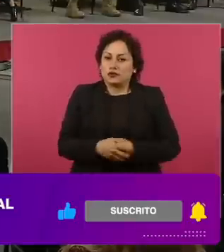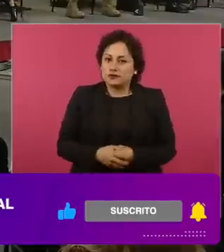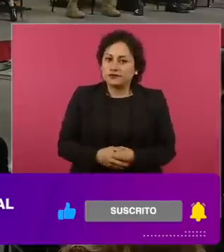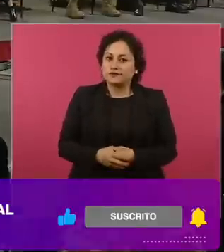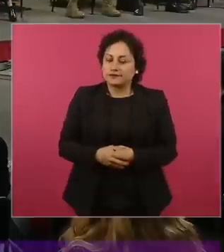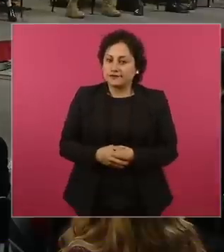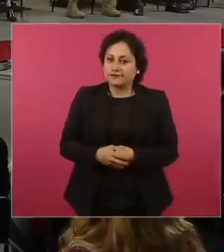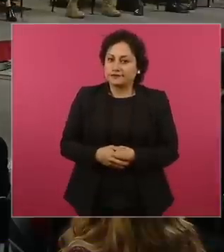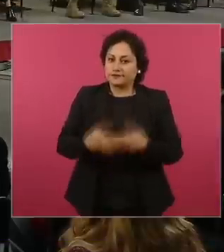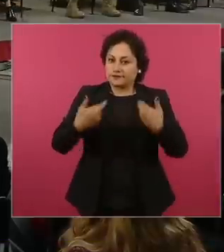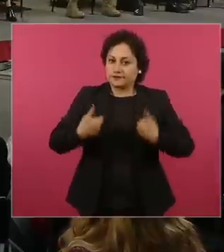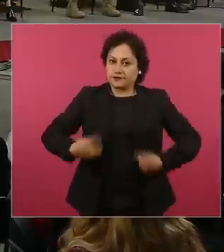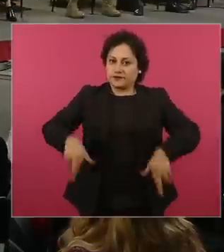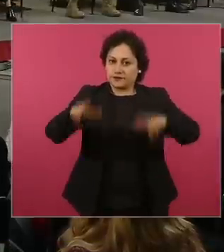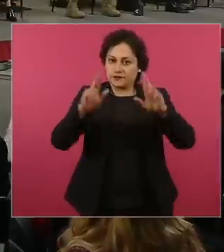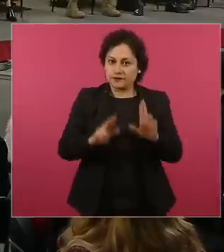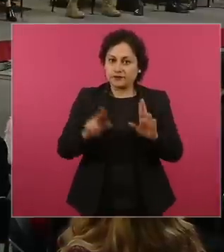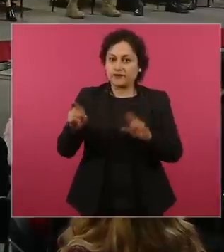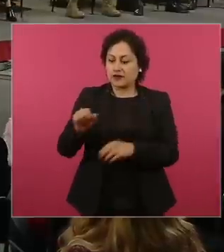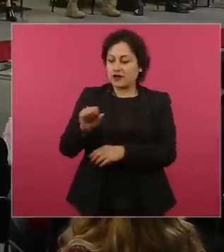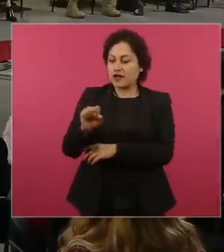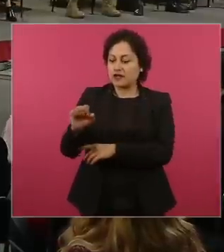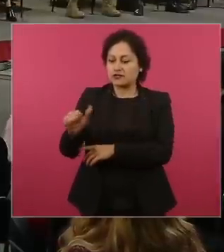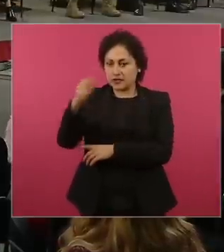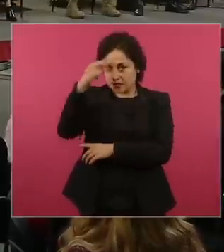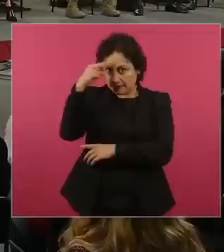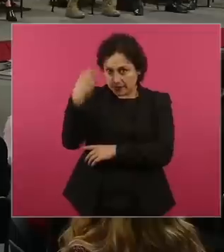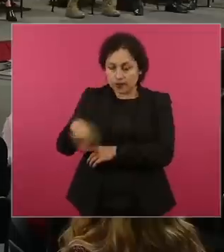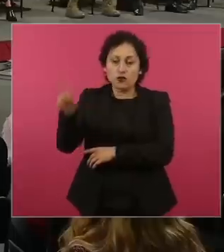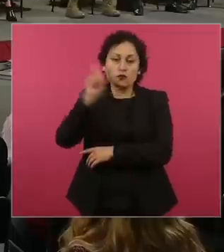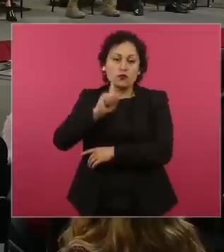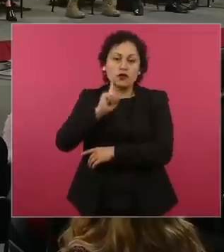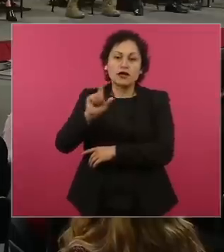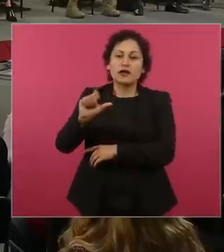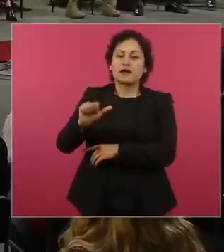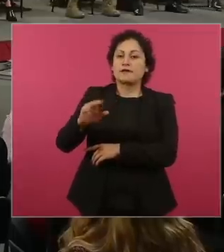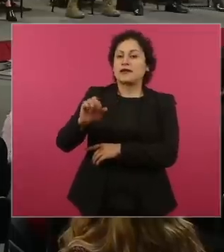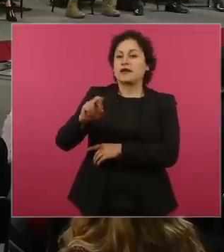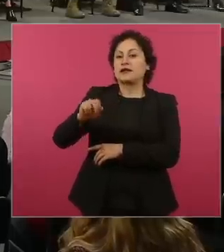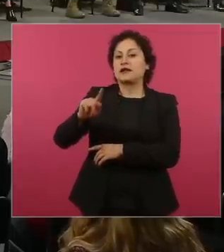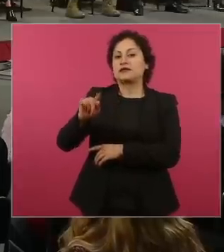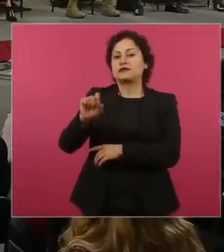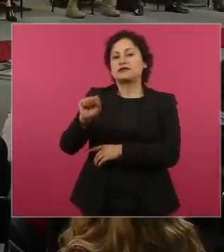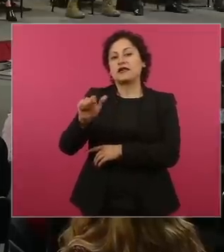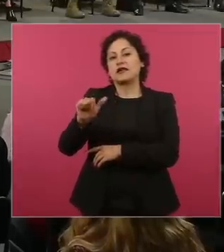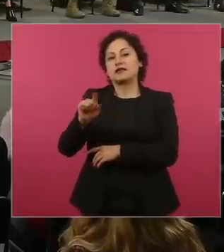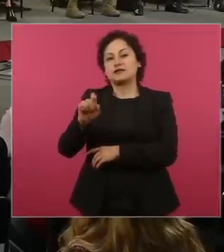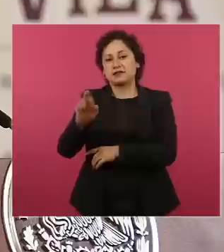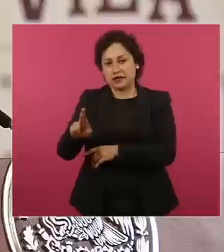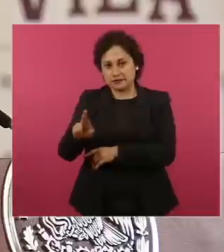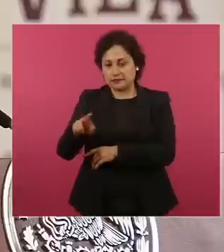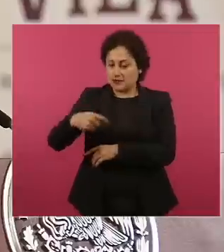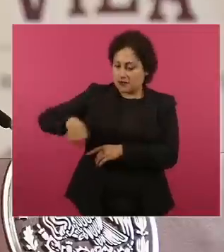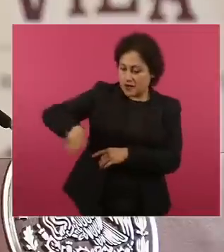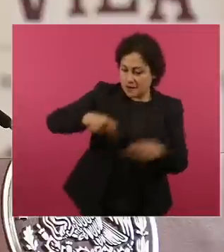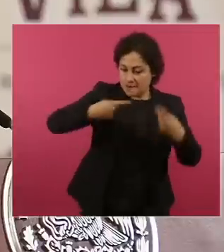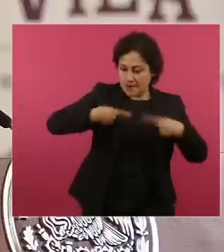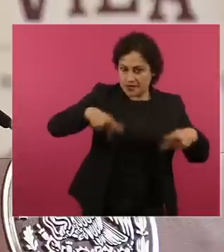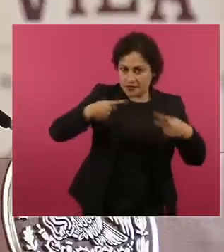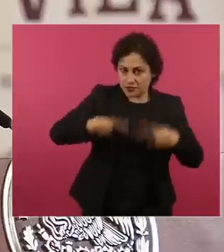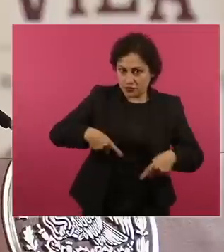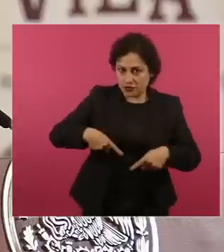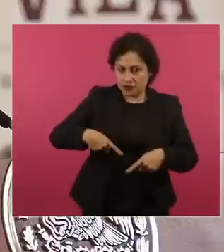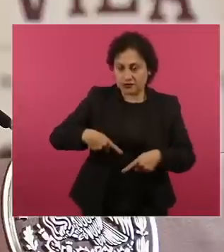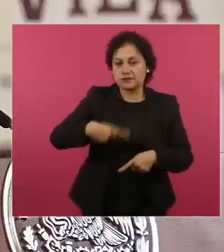General de la ASA de México, Adhermelinda Salazar Loza, y de todo nuestro gremio, queremos expresarle